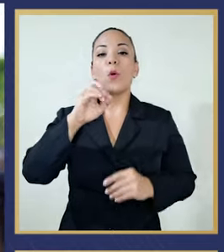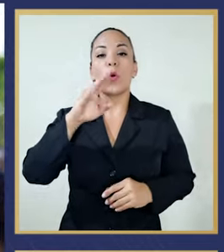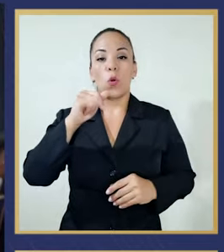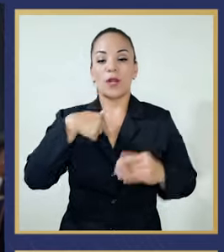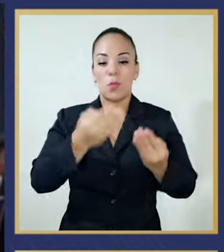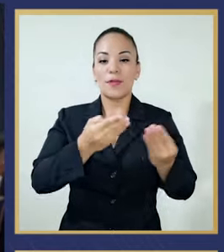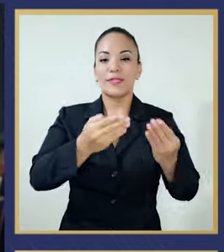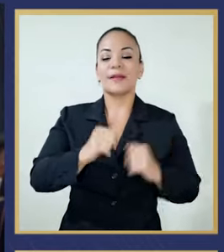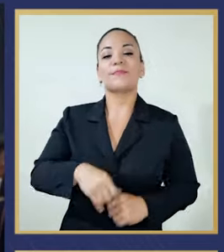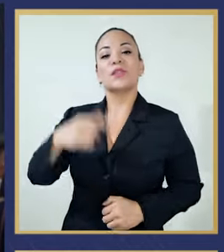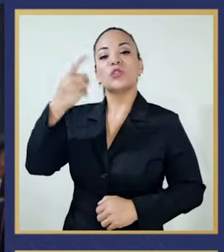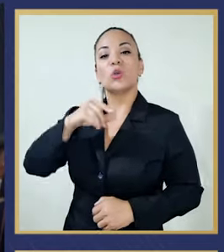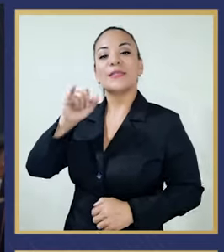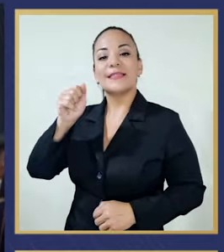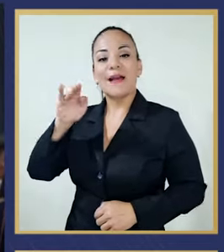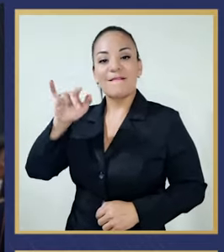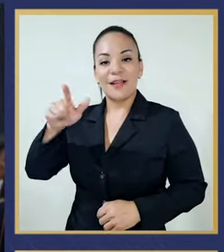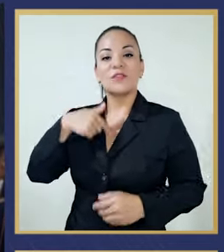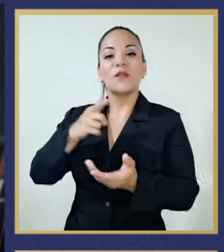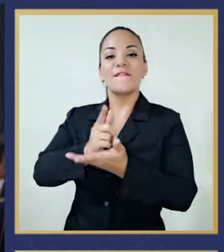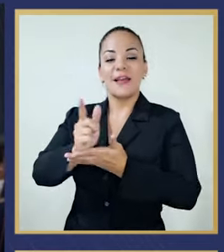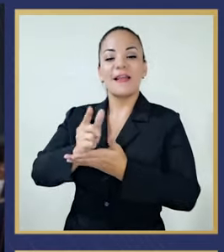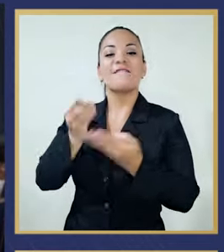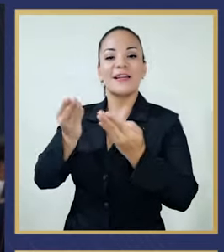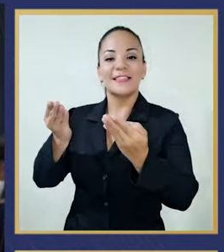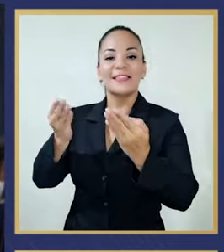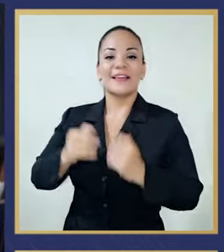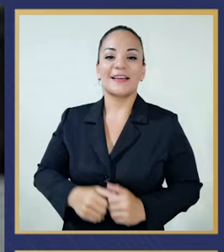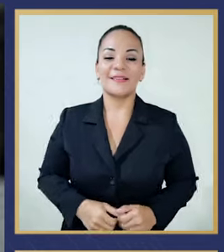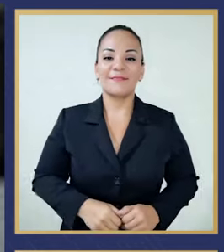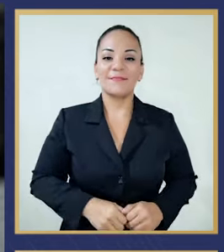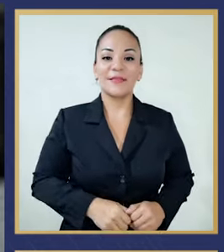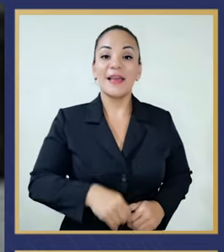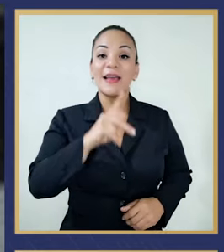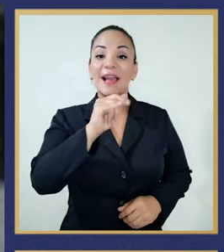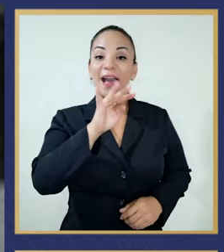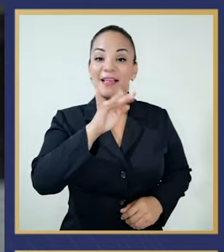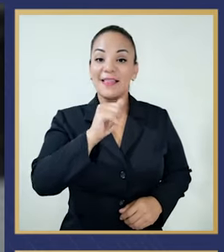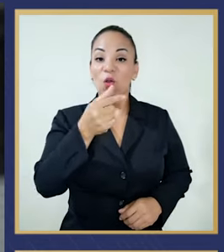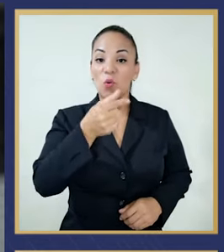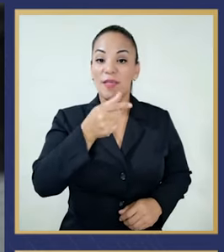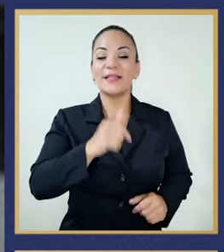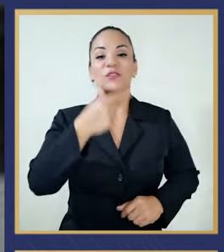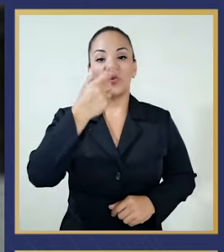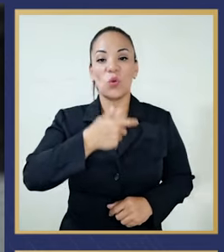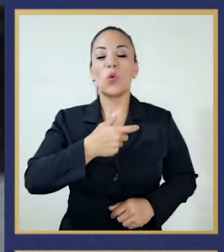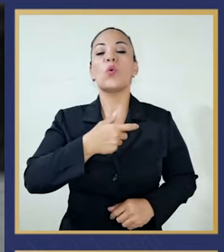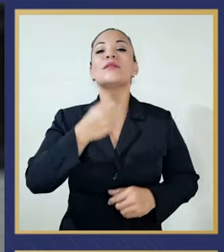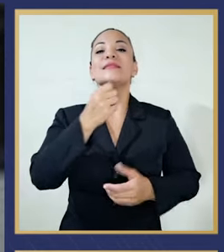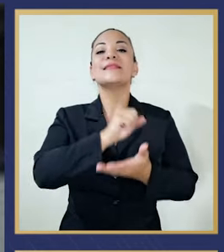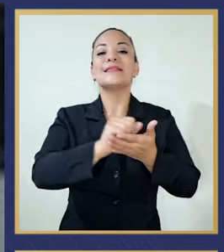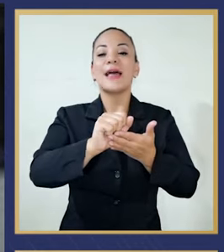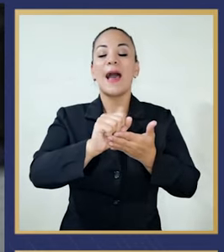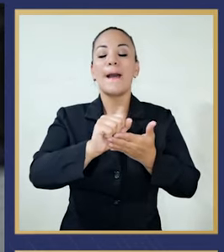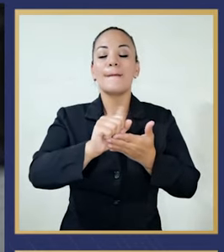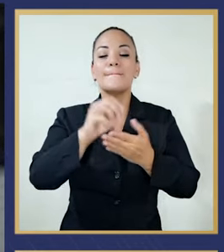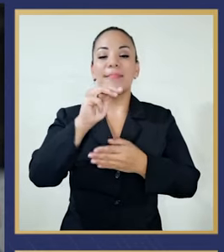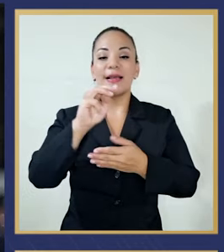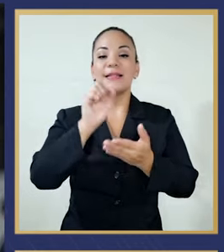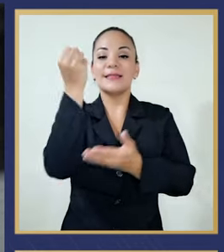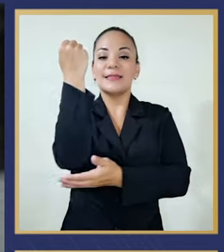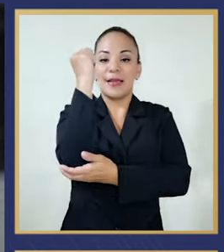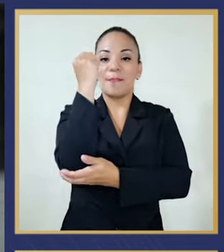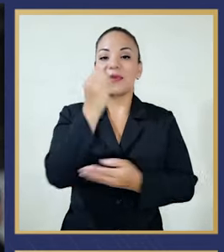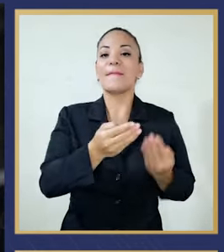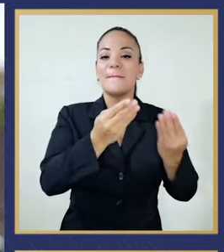soy bachiller. Soy Isabel, soy de Liberia y soy bachiller. Soy Katia Godínez, soy de San Miguel de Sarapiquí y